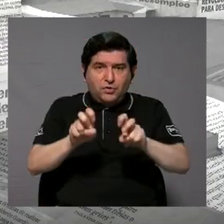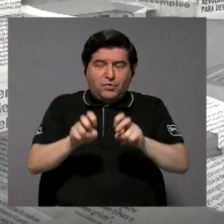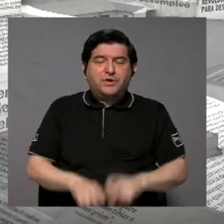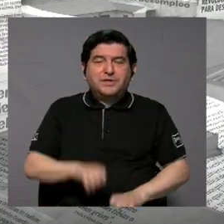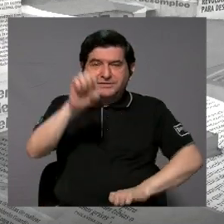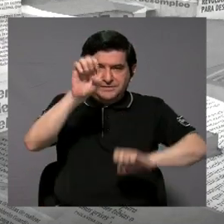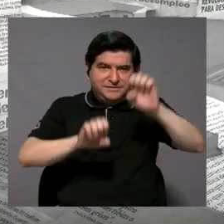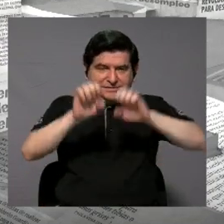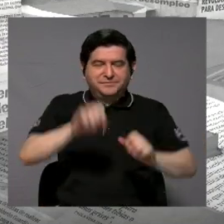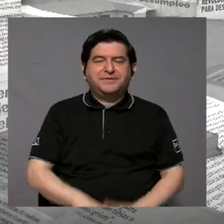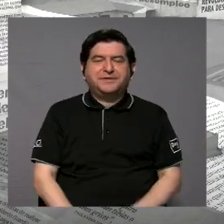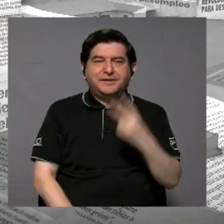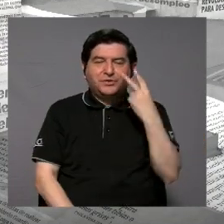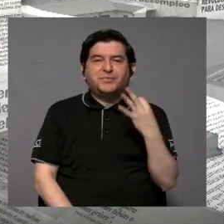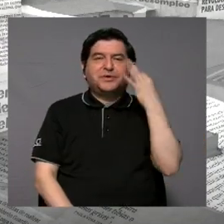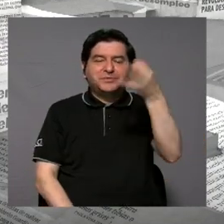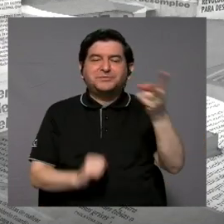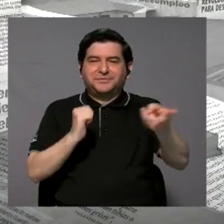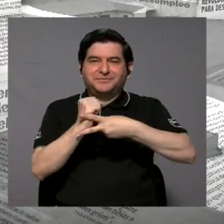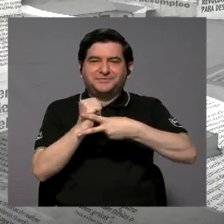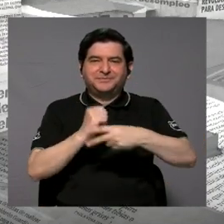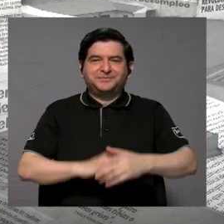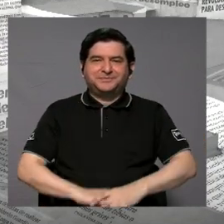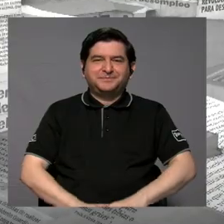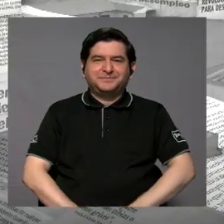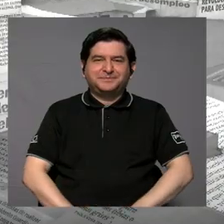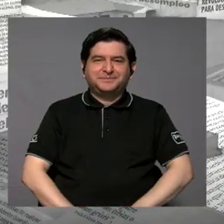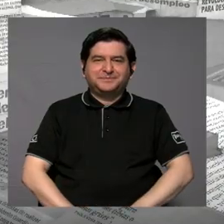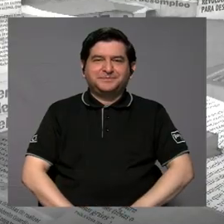pruebas de evaluación. Nos vemos la próxima vez.